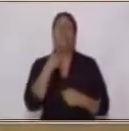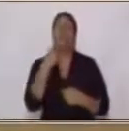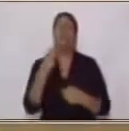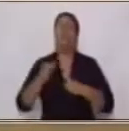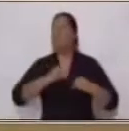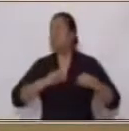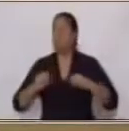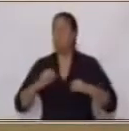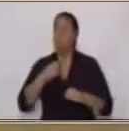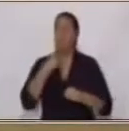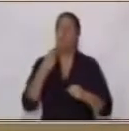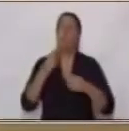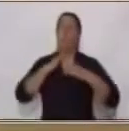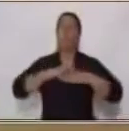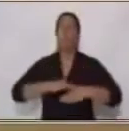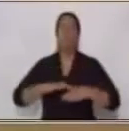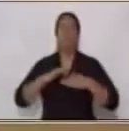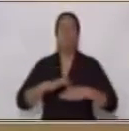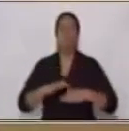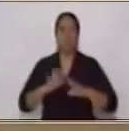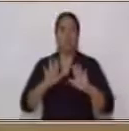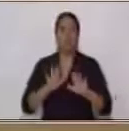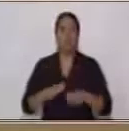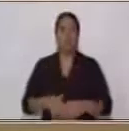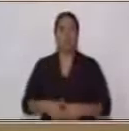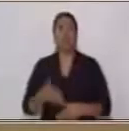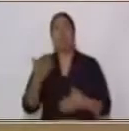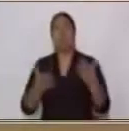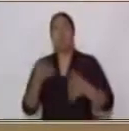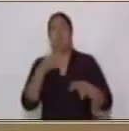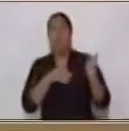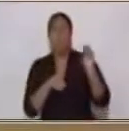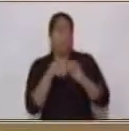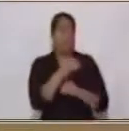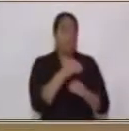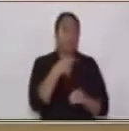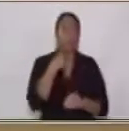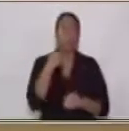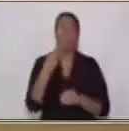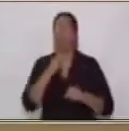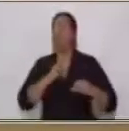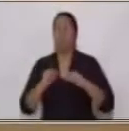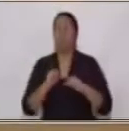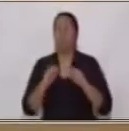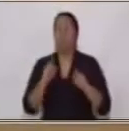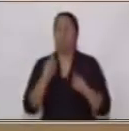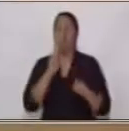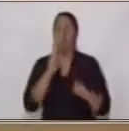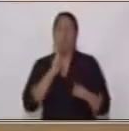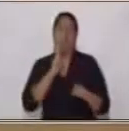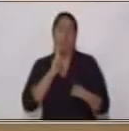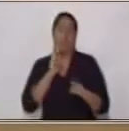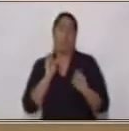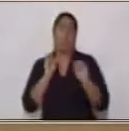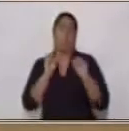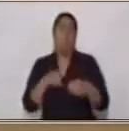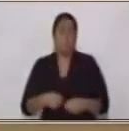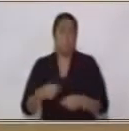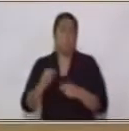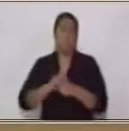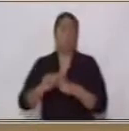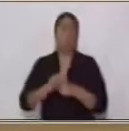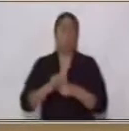a voz pasiva y si se encuentra en voz pasiva la cambias a voz activa del verbo para poder repasar y